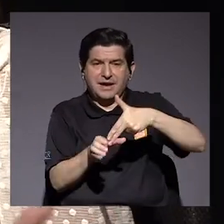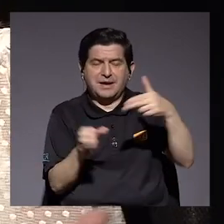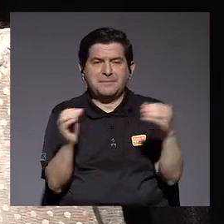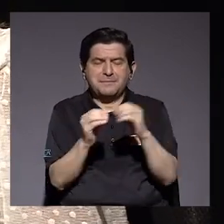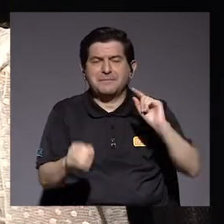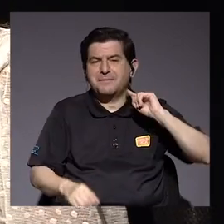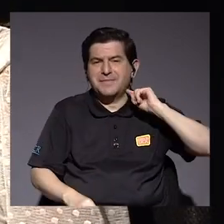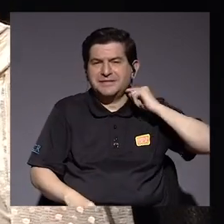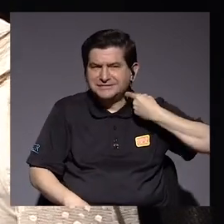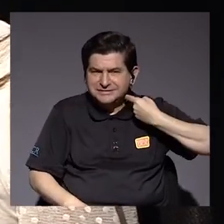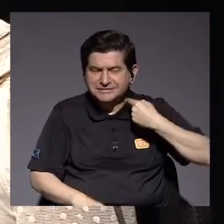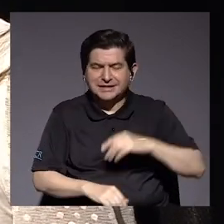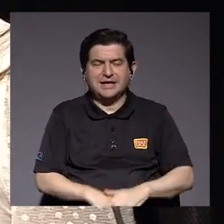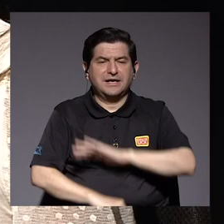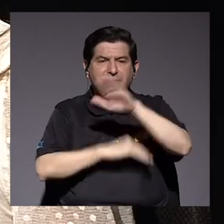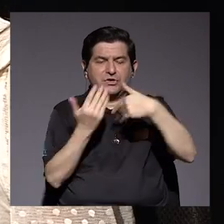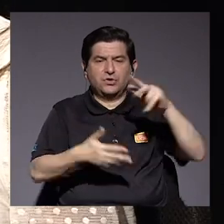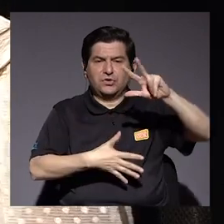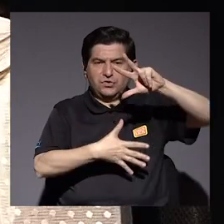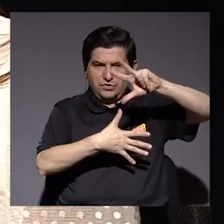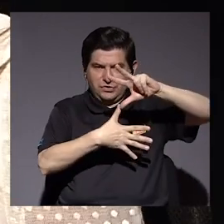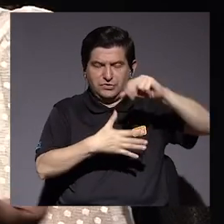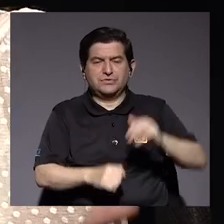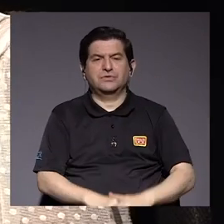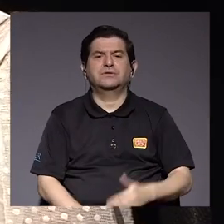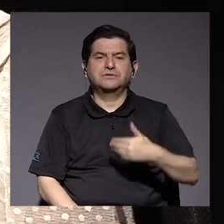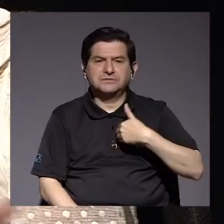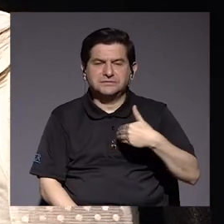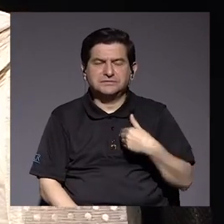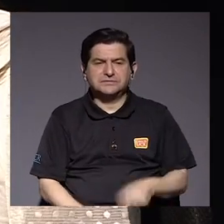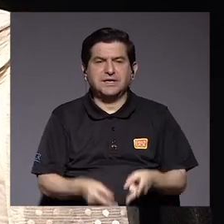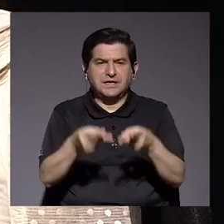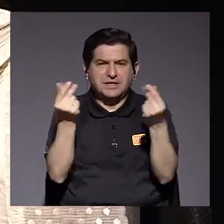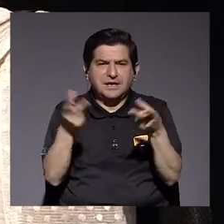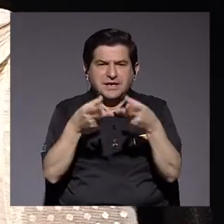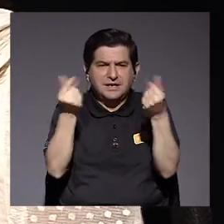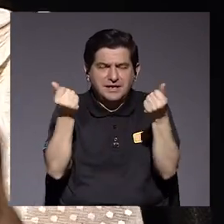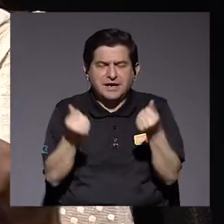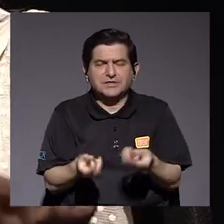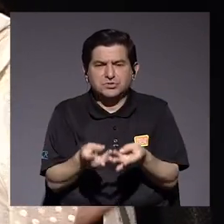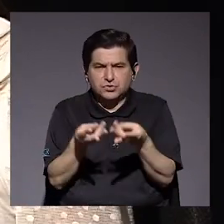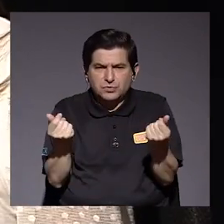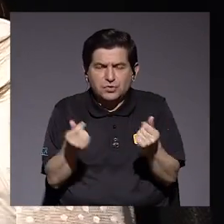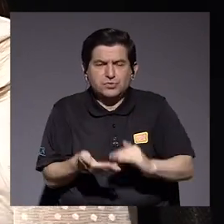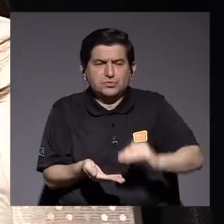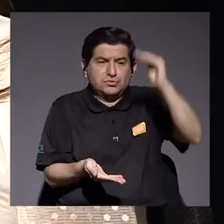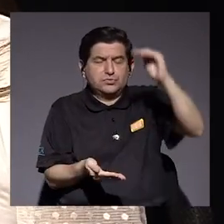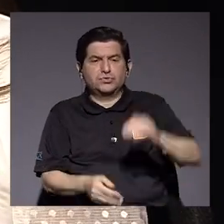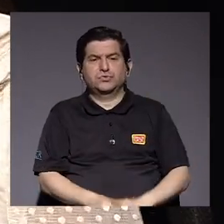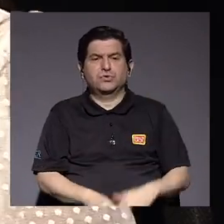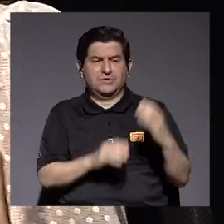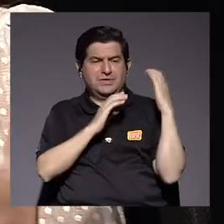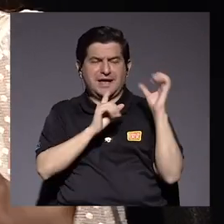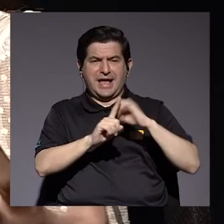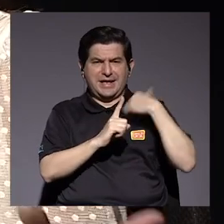pagamos el combustible más caro también de América Latina, tenemos costos de producción altísimos, nuestras cargas sociales son